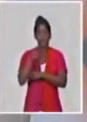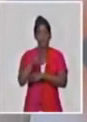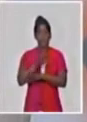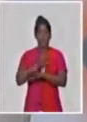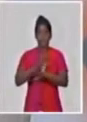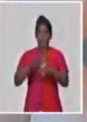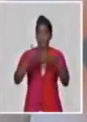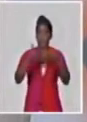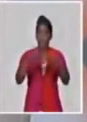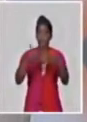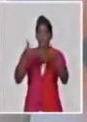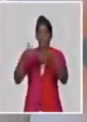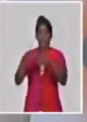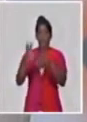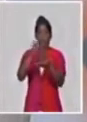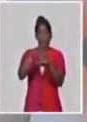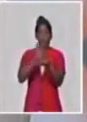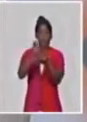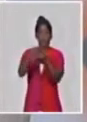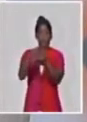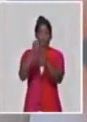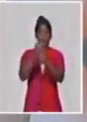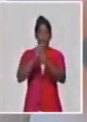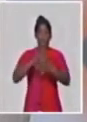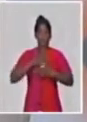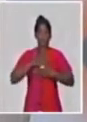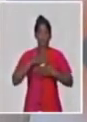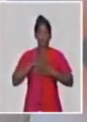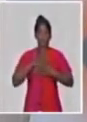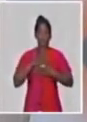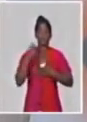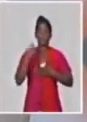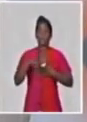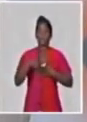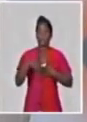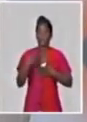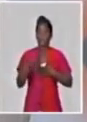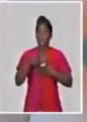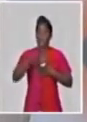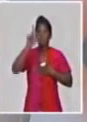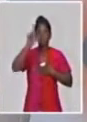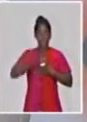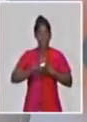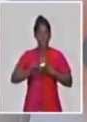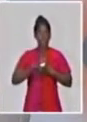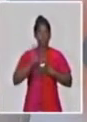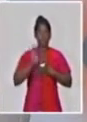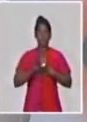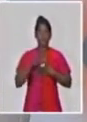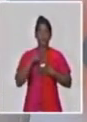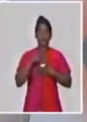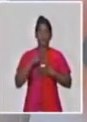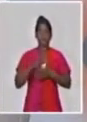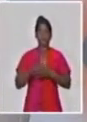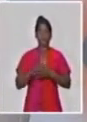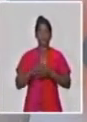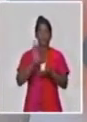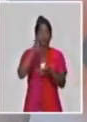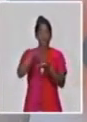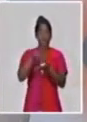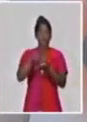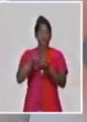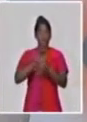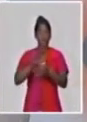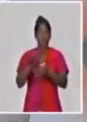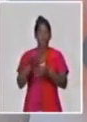trabajadores por cuenta propia, manteniendo una distancia de 2 metros y reorganizando la fuerza. ¿Qué quiere decir? Que va a trabajar el 50%